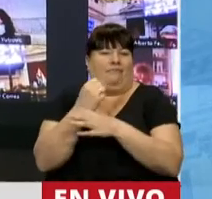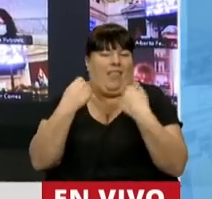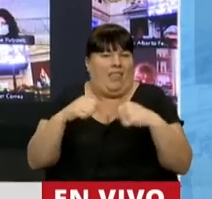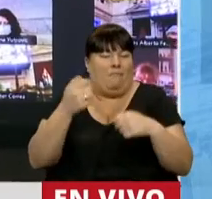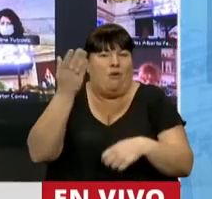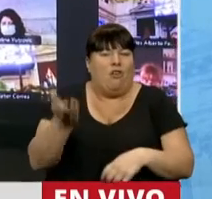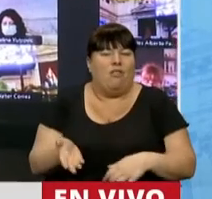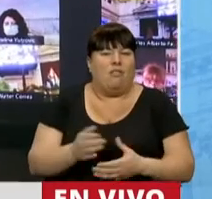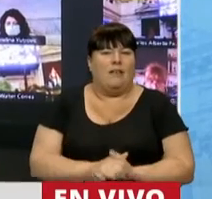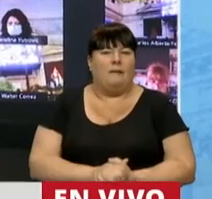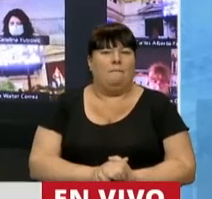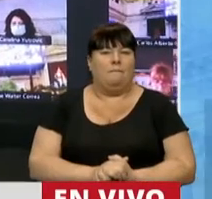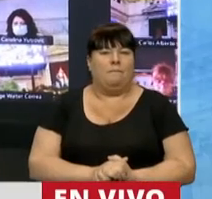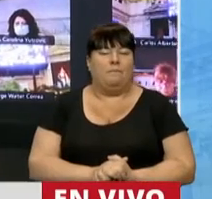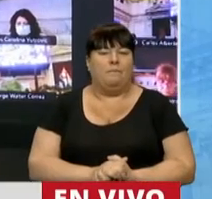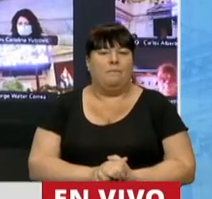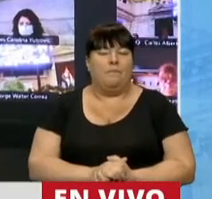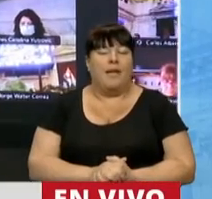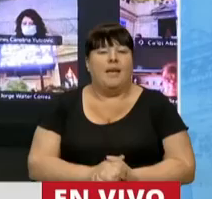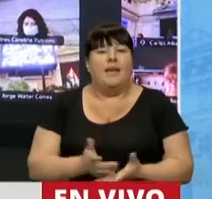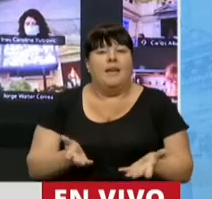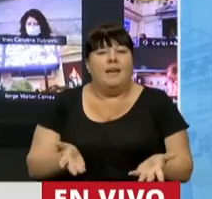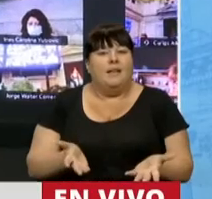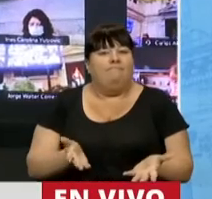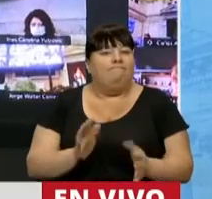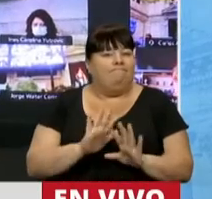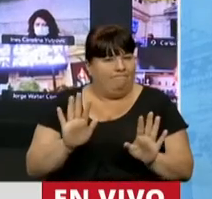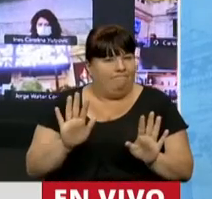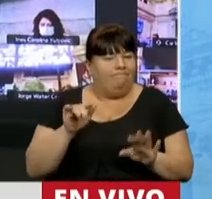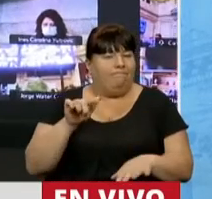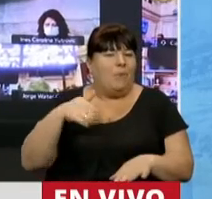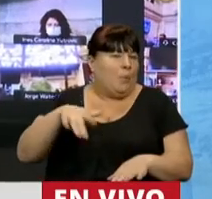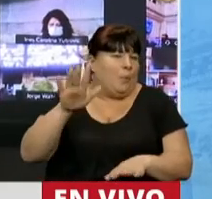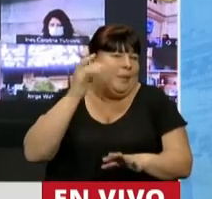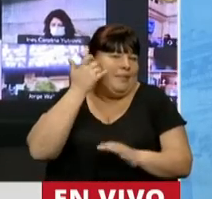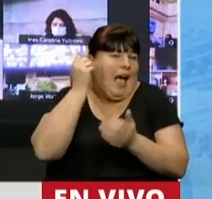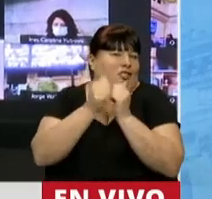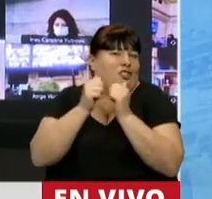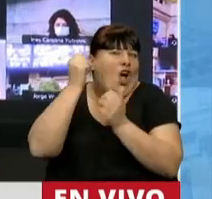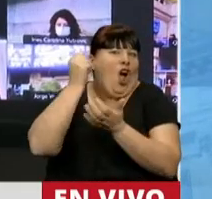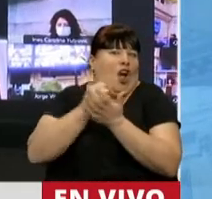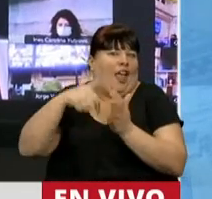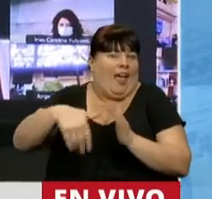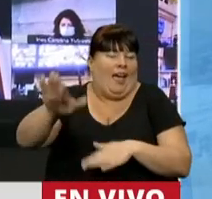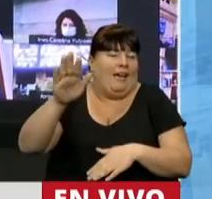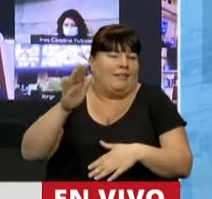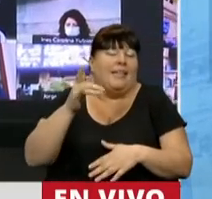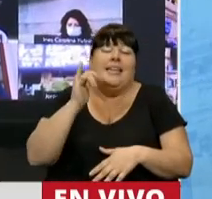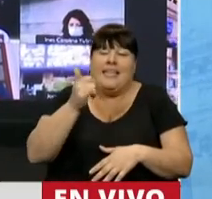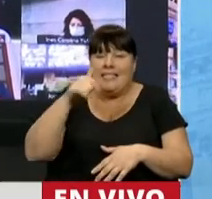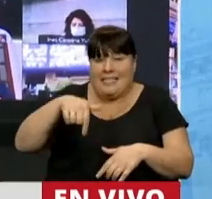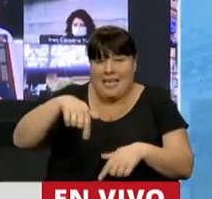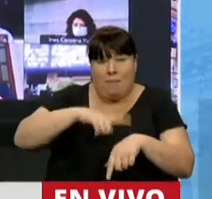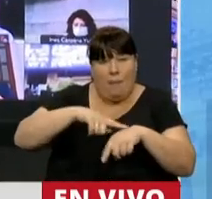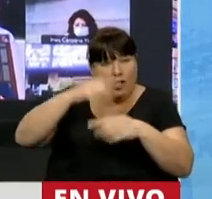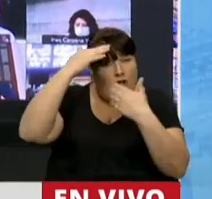pero eso ya va a ser historia. Lo que sí, en